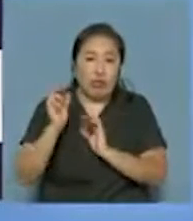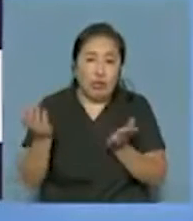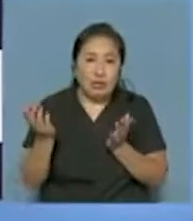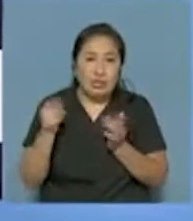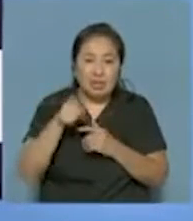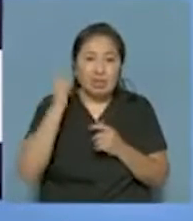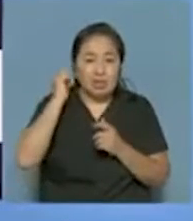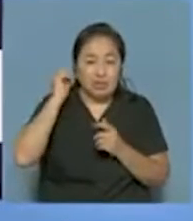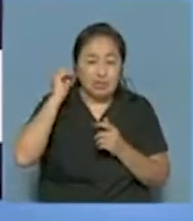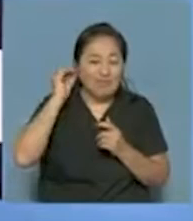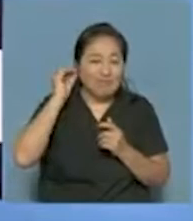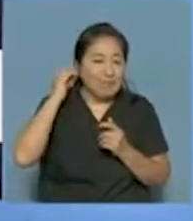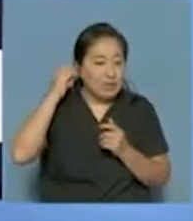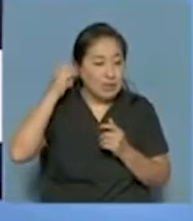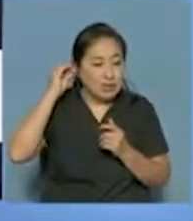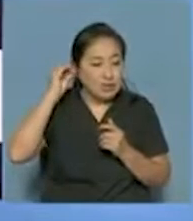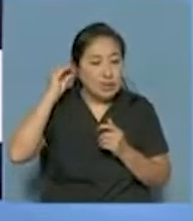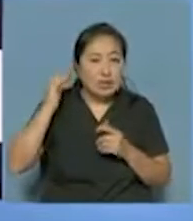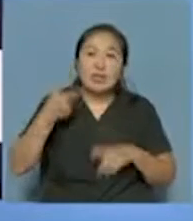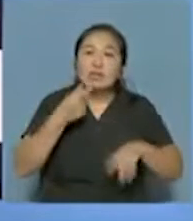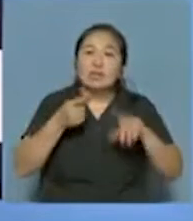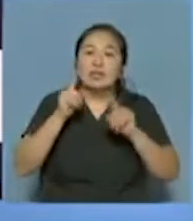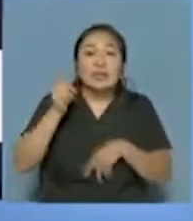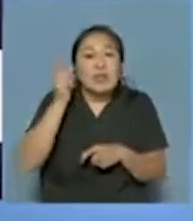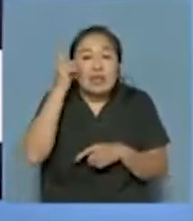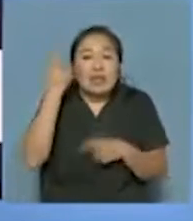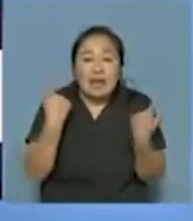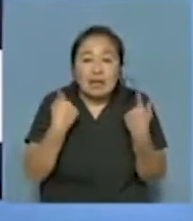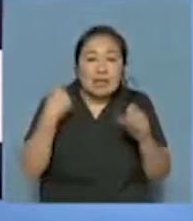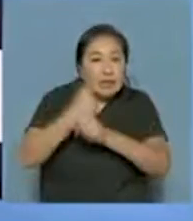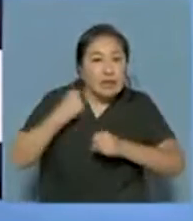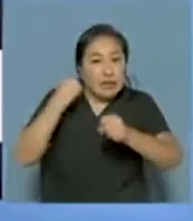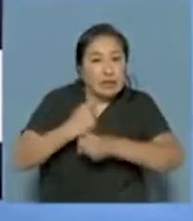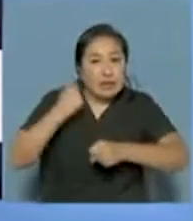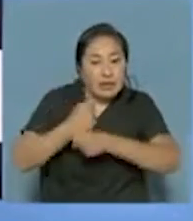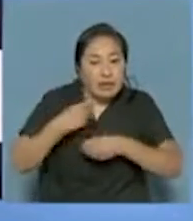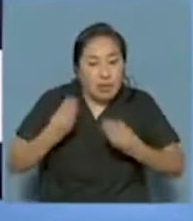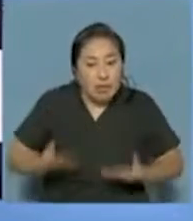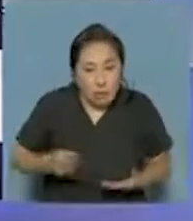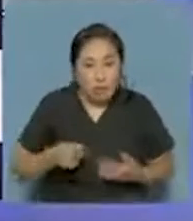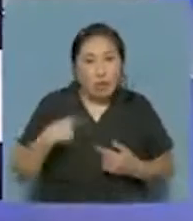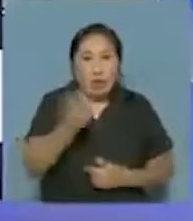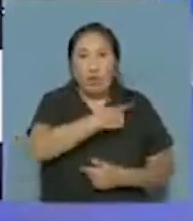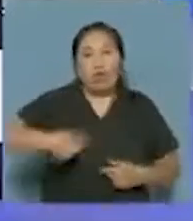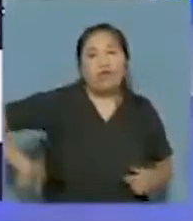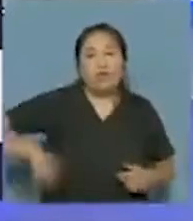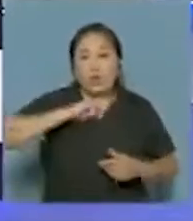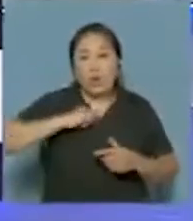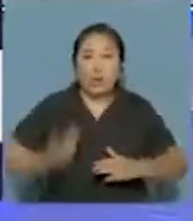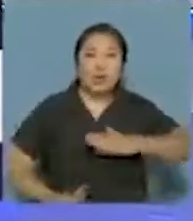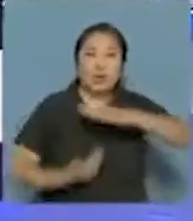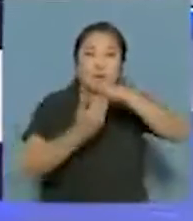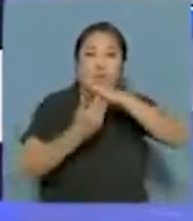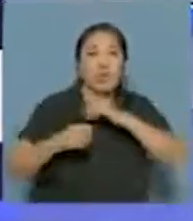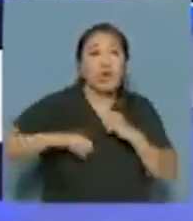corregir. Me parece que es una cuestión de voluntad política, que hay que llevarlo adelante y seguir trabajando cerca, tanto el gobierno provincial y las autoridades